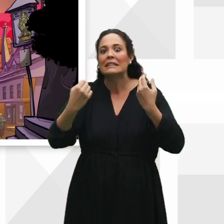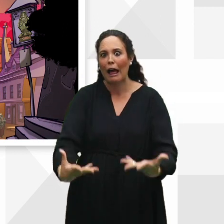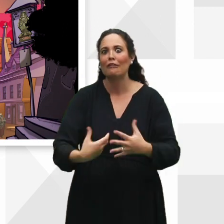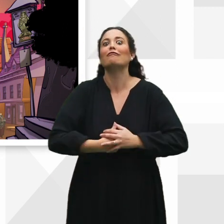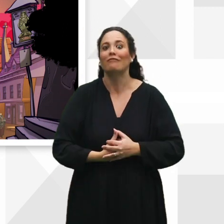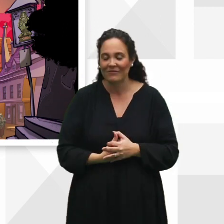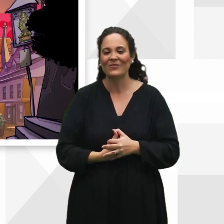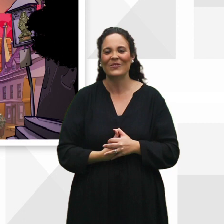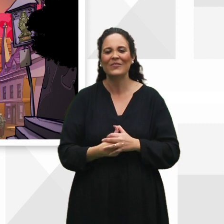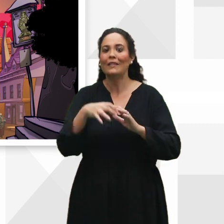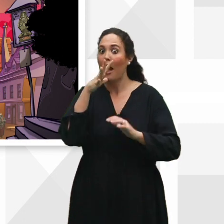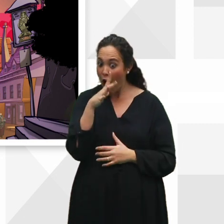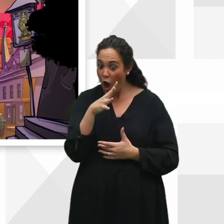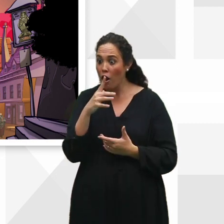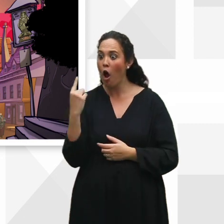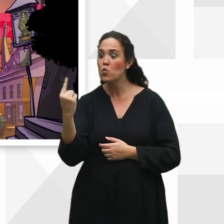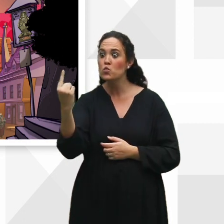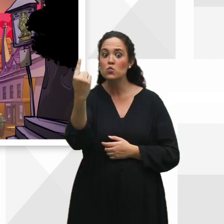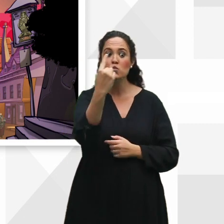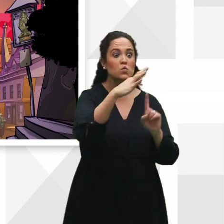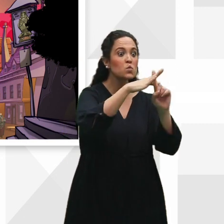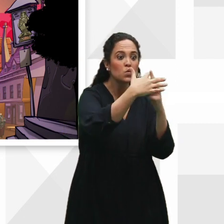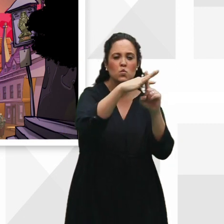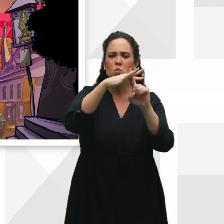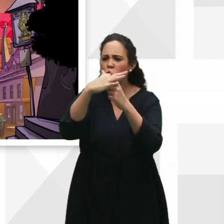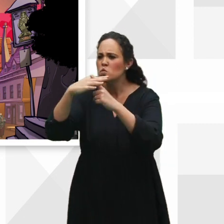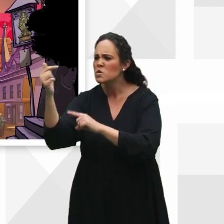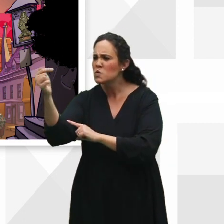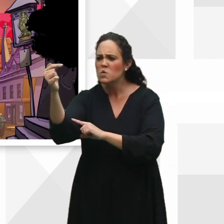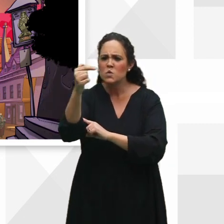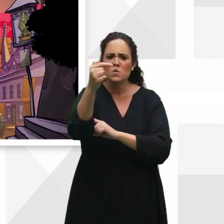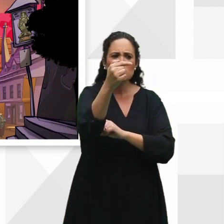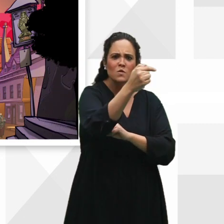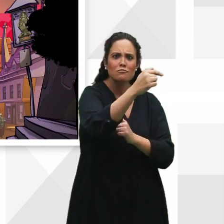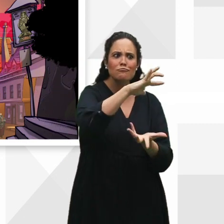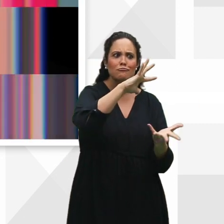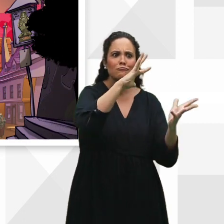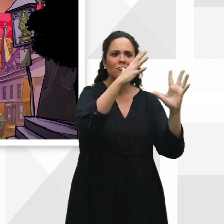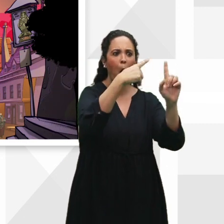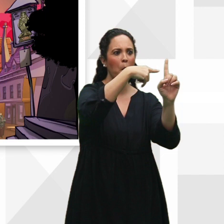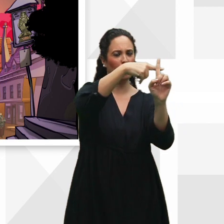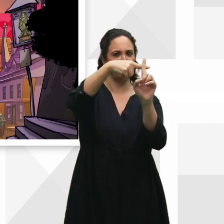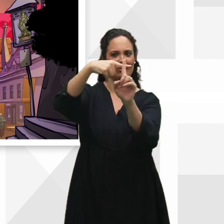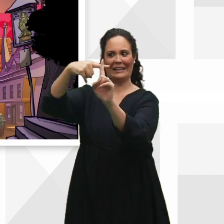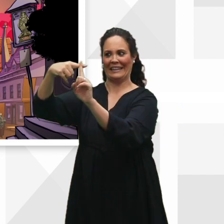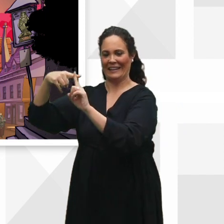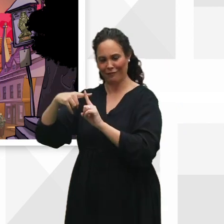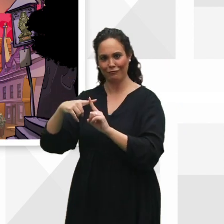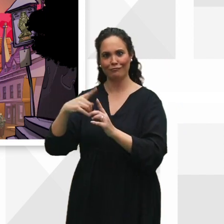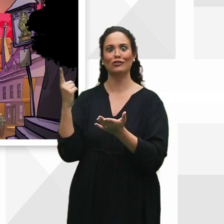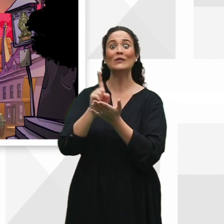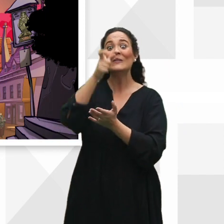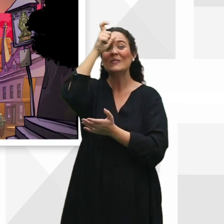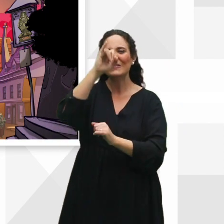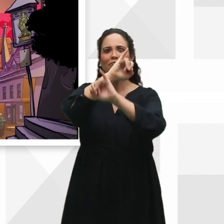Y una a una todas las situaciones del trato negativo se solucionaron. Y volvió a reinar la paz,